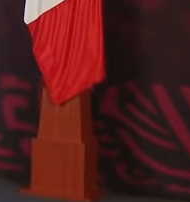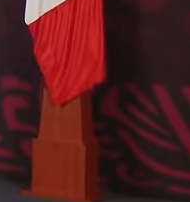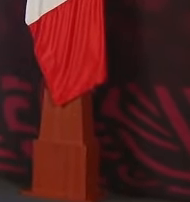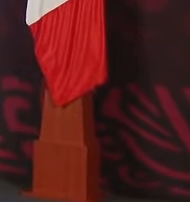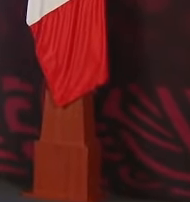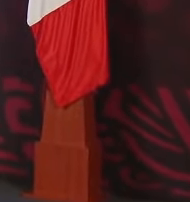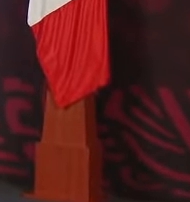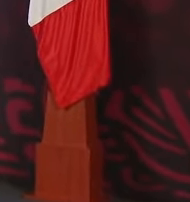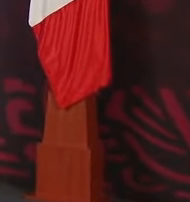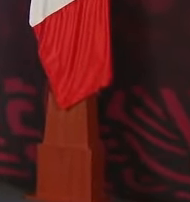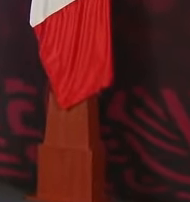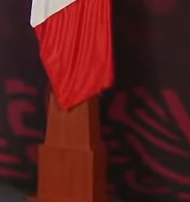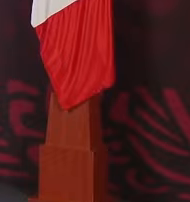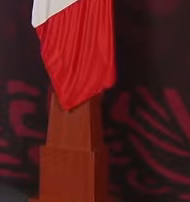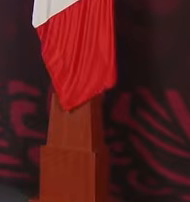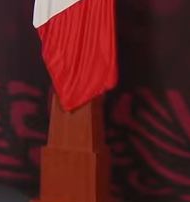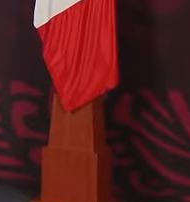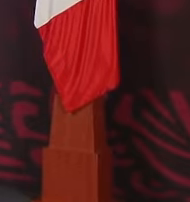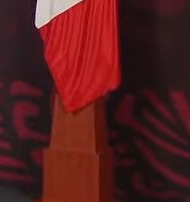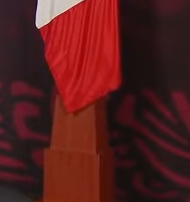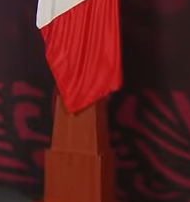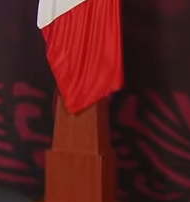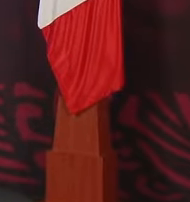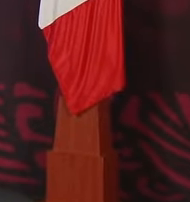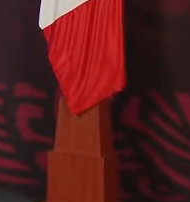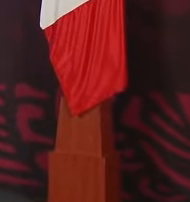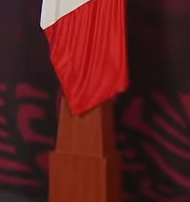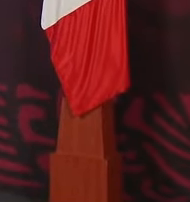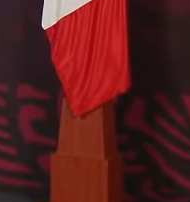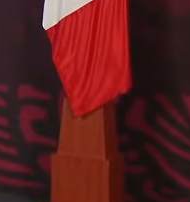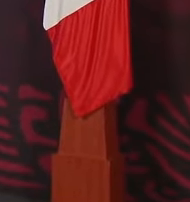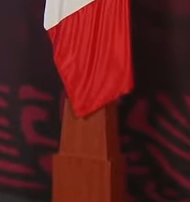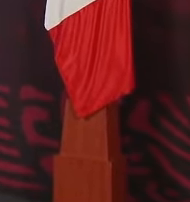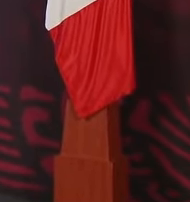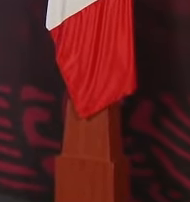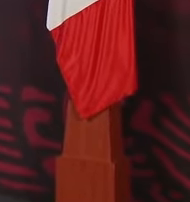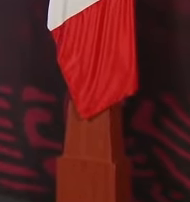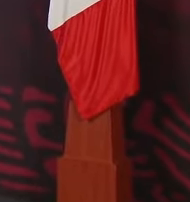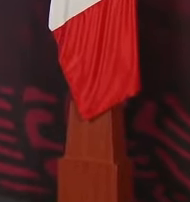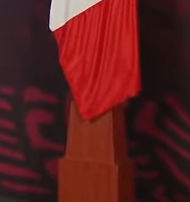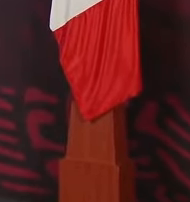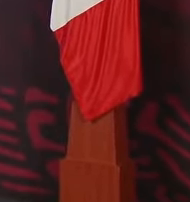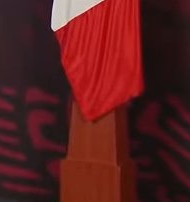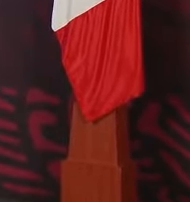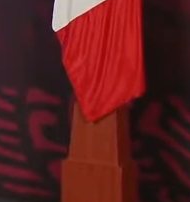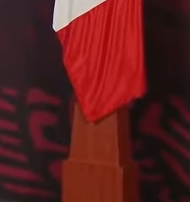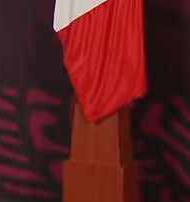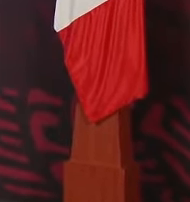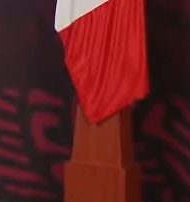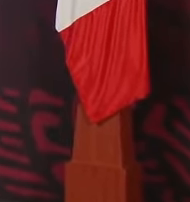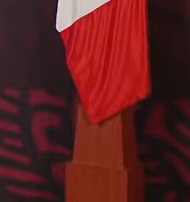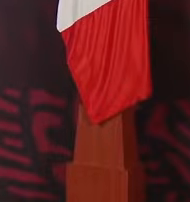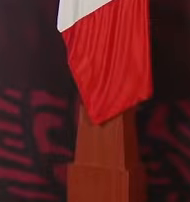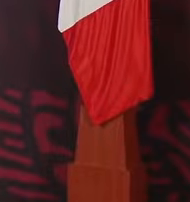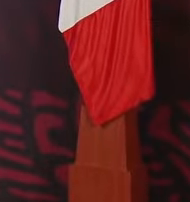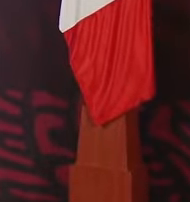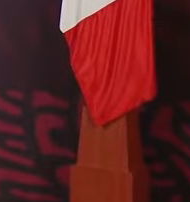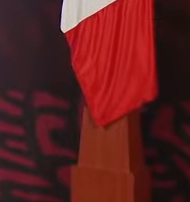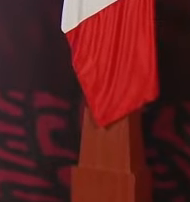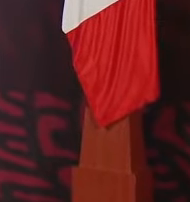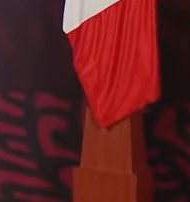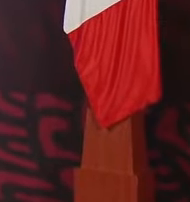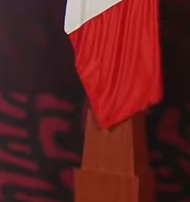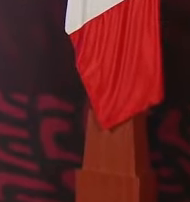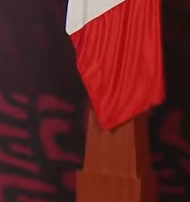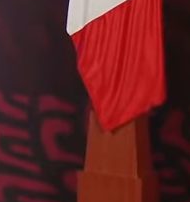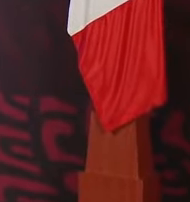entendida la palabra radical como lo que viene